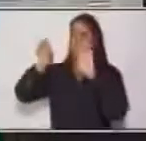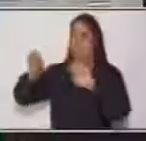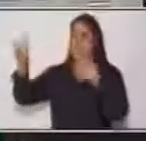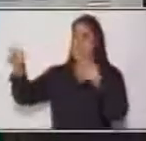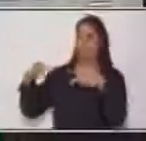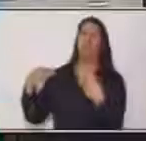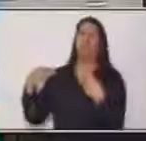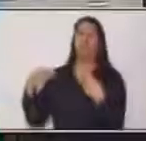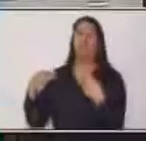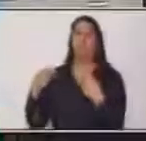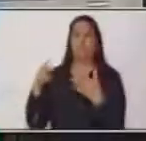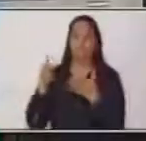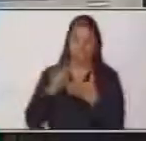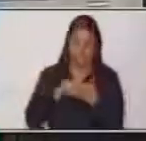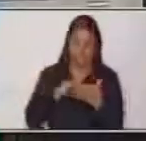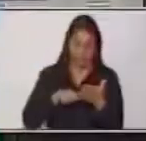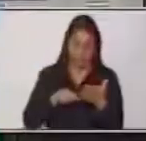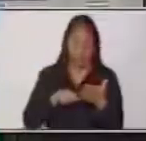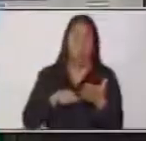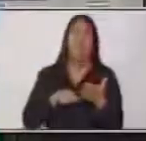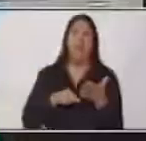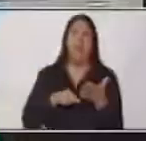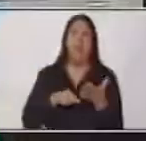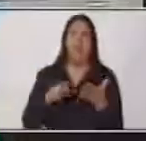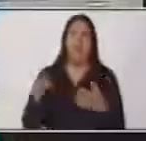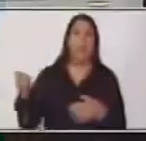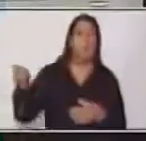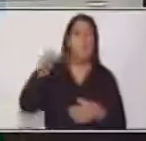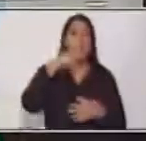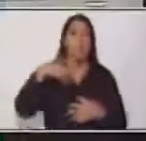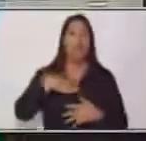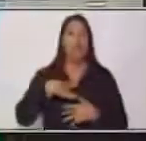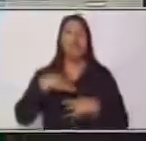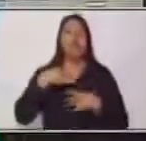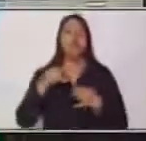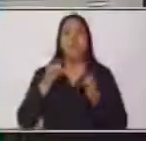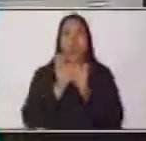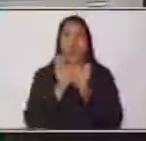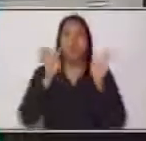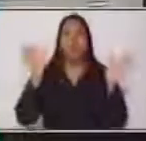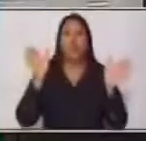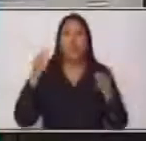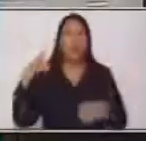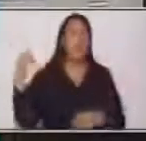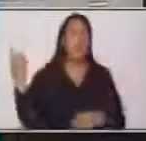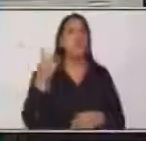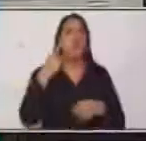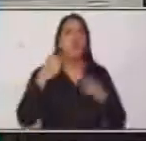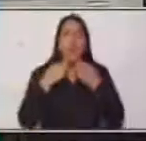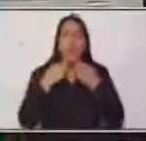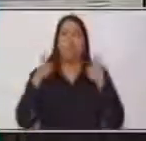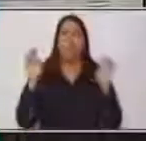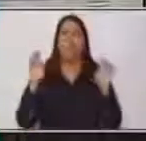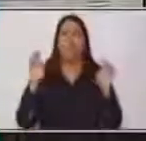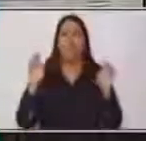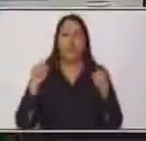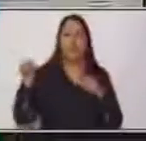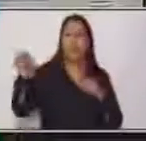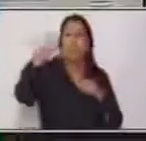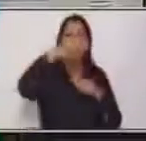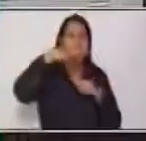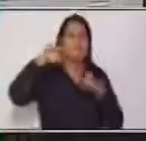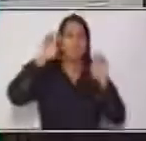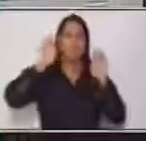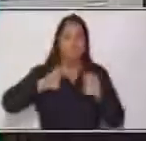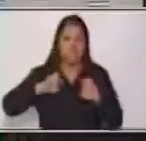posea toda esa forma de interés general para todo el público. Sumamente importante que usted